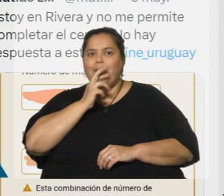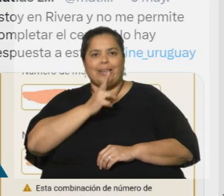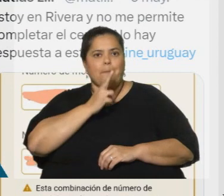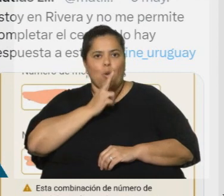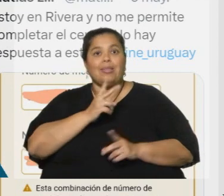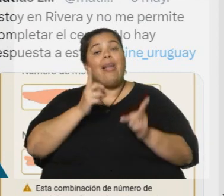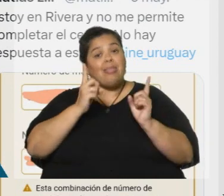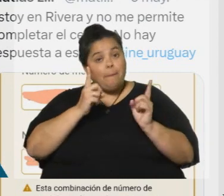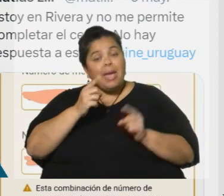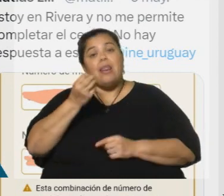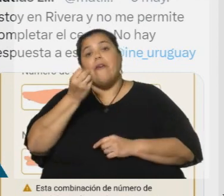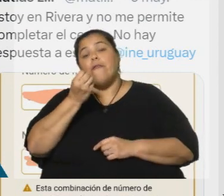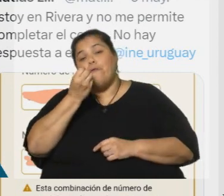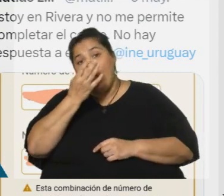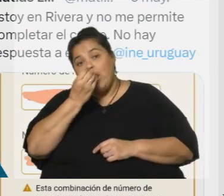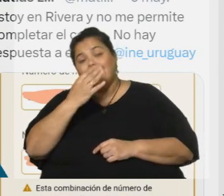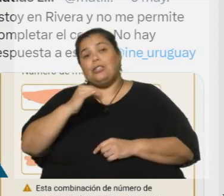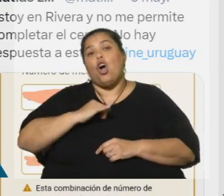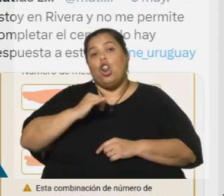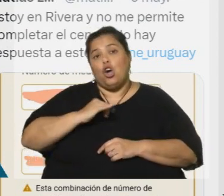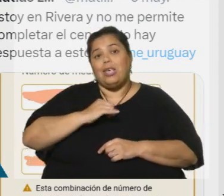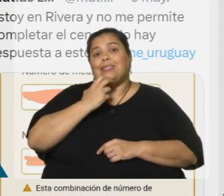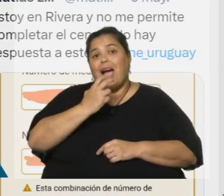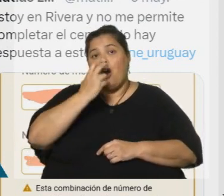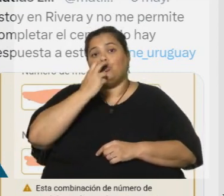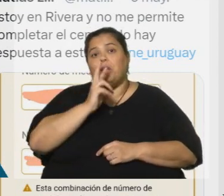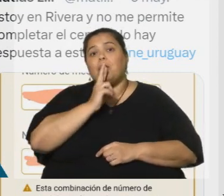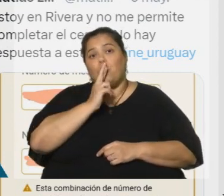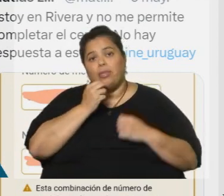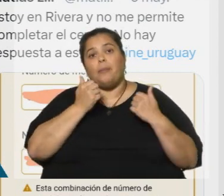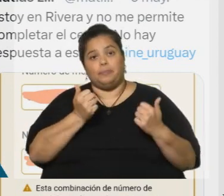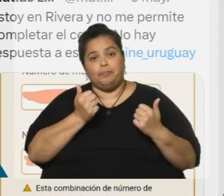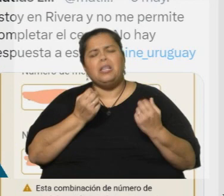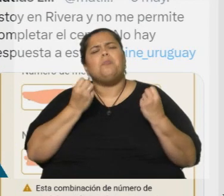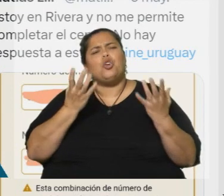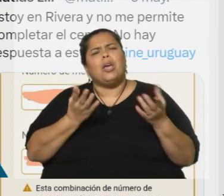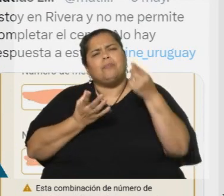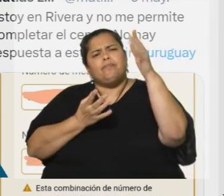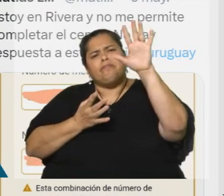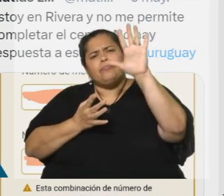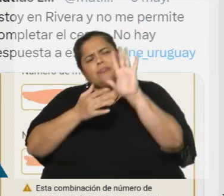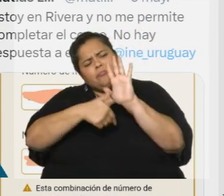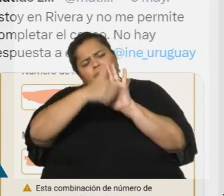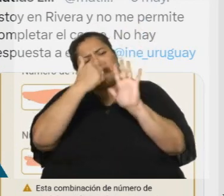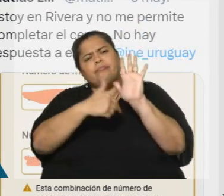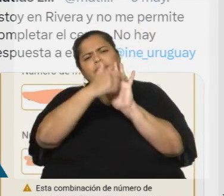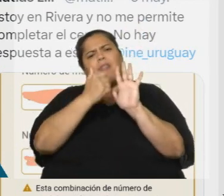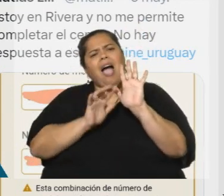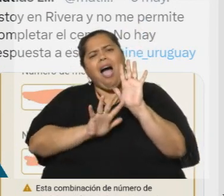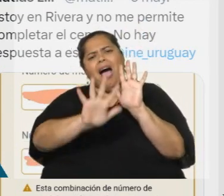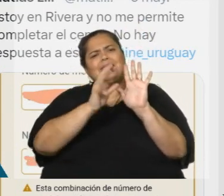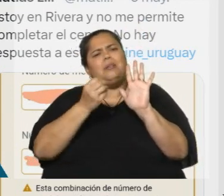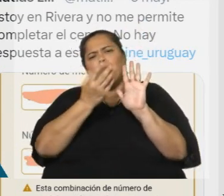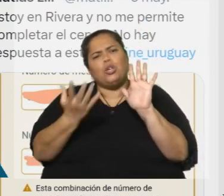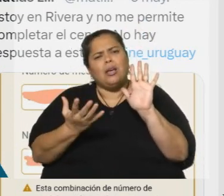Flores, Colonia y San José. ¿A qué se debe, en todo caso, que los uruguayos están distribuyéndose así, digamos? ¿Tiene que ver con la